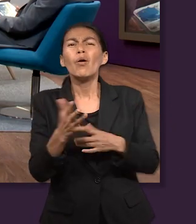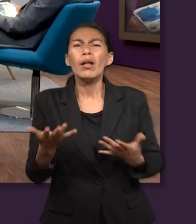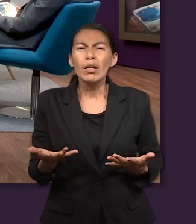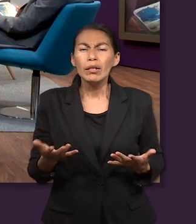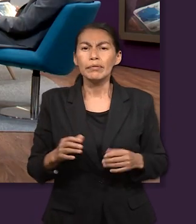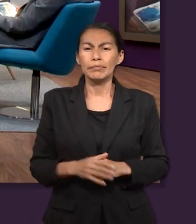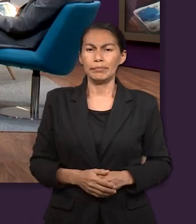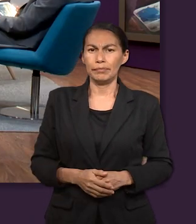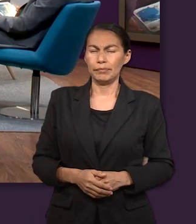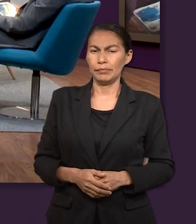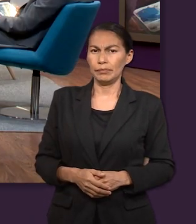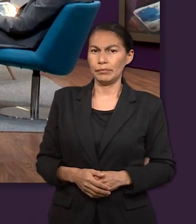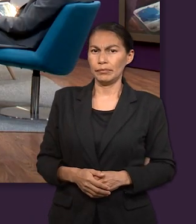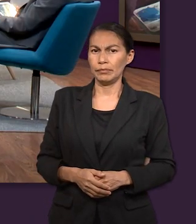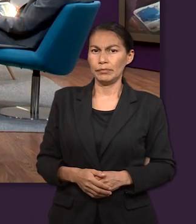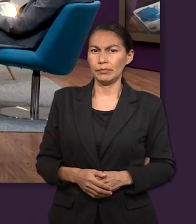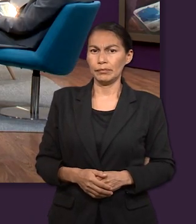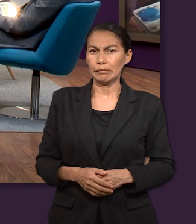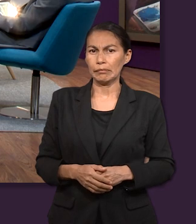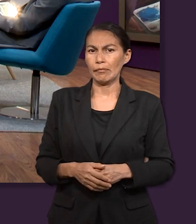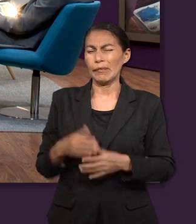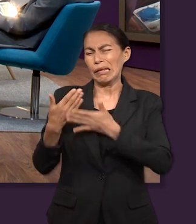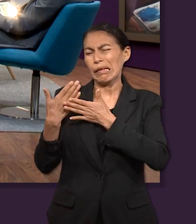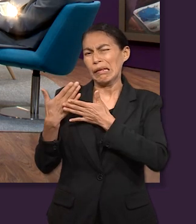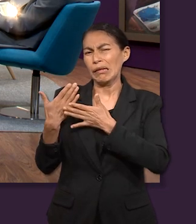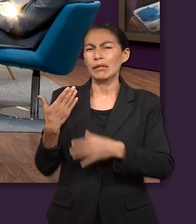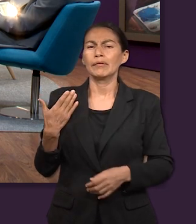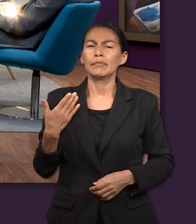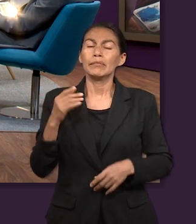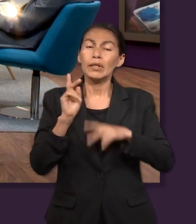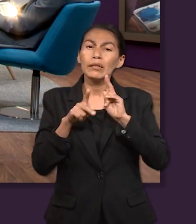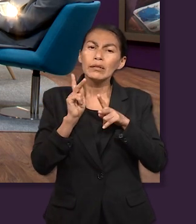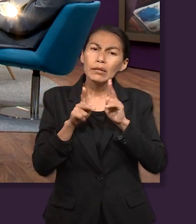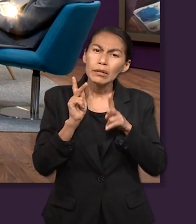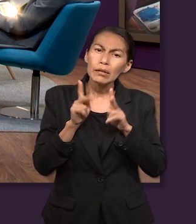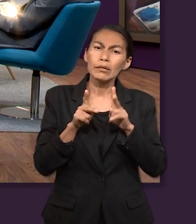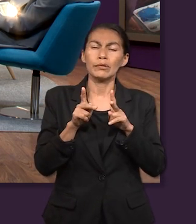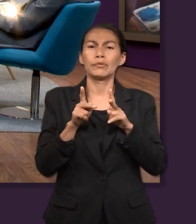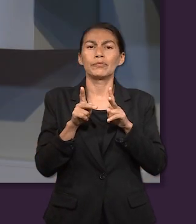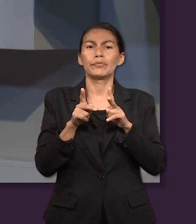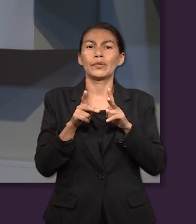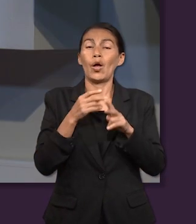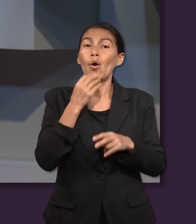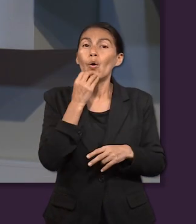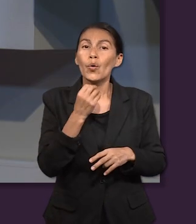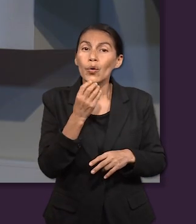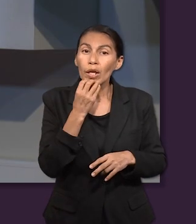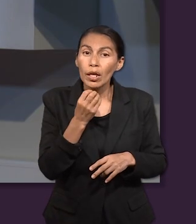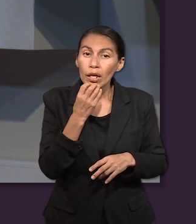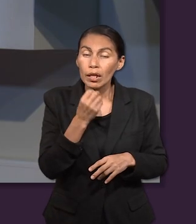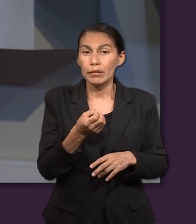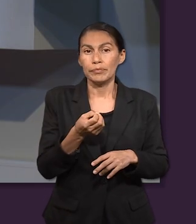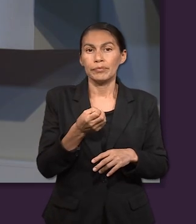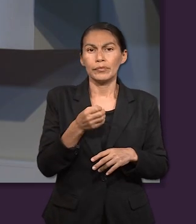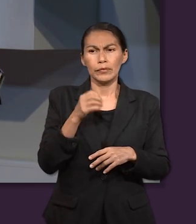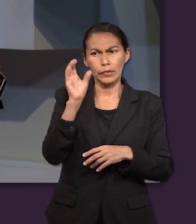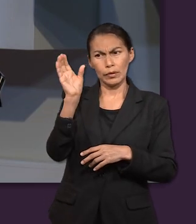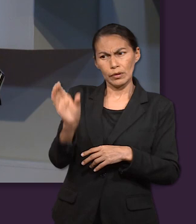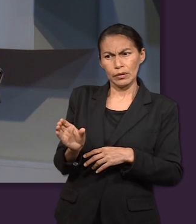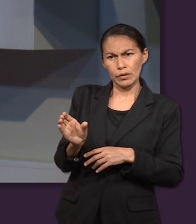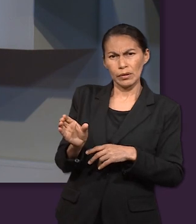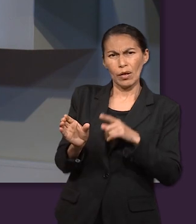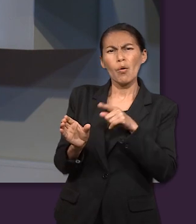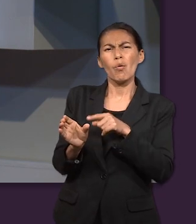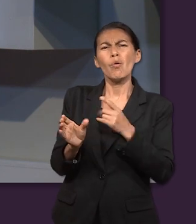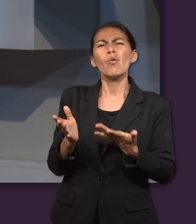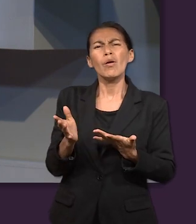Así es. Hace unos momentos creo que estuvimos platicando sobre Judá, la característica de Judá,